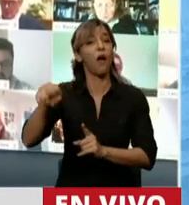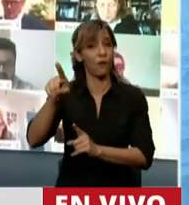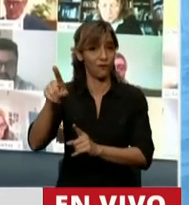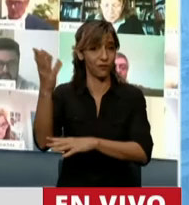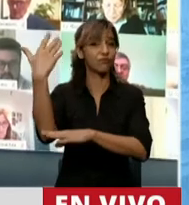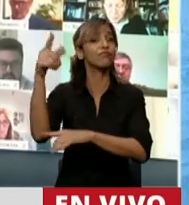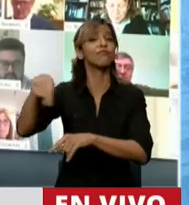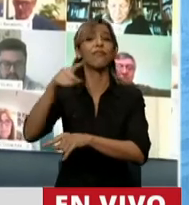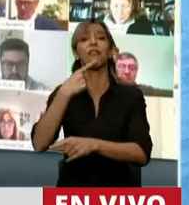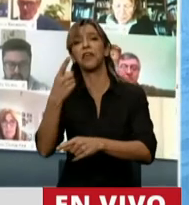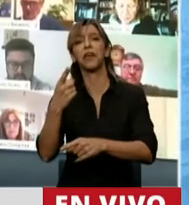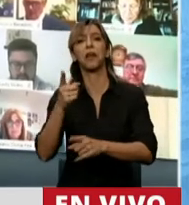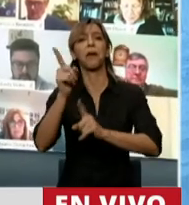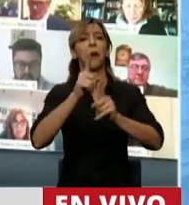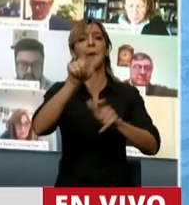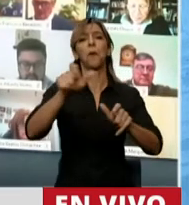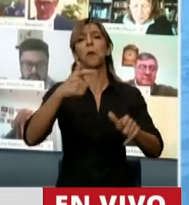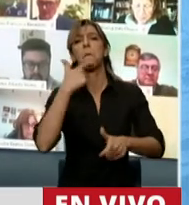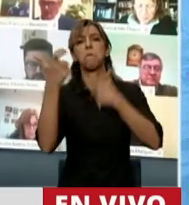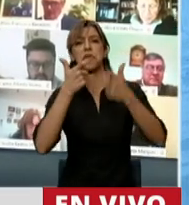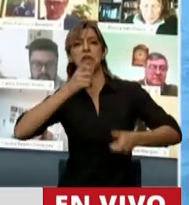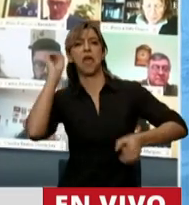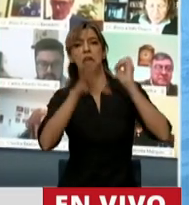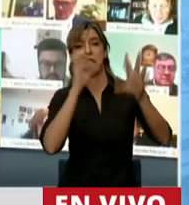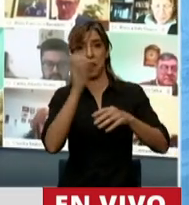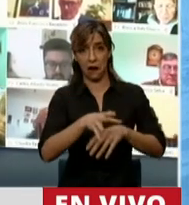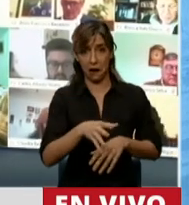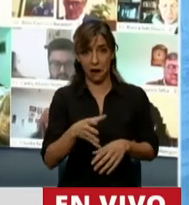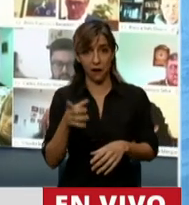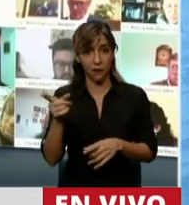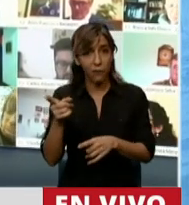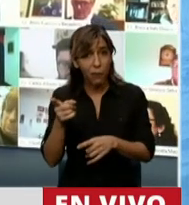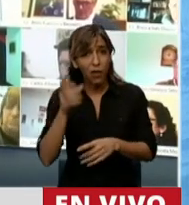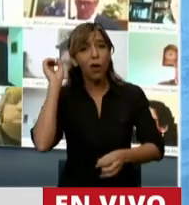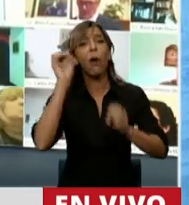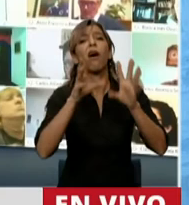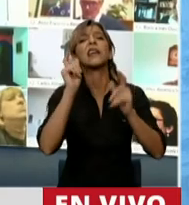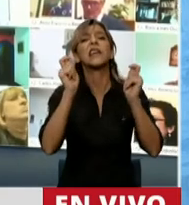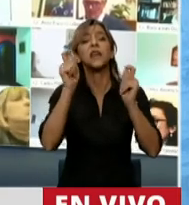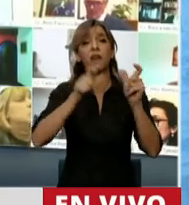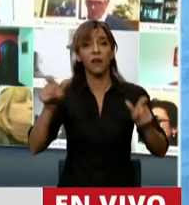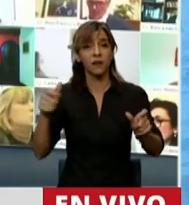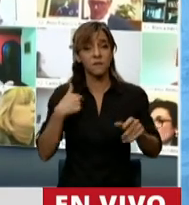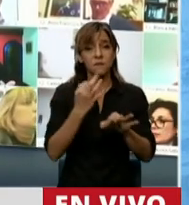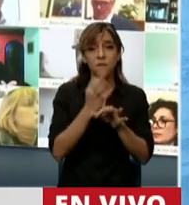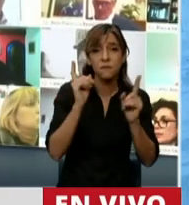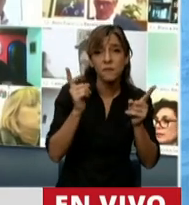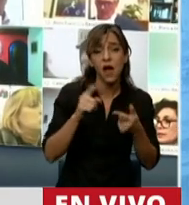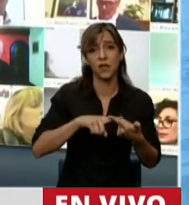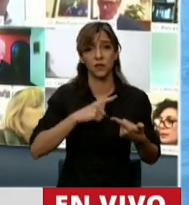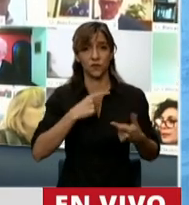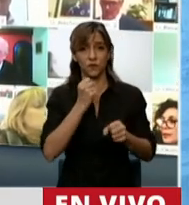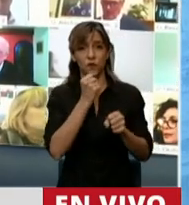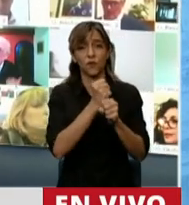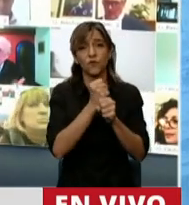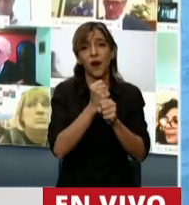Esos supuestos energúmenos eran jubilados, eran maestros, eran empleados públicos, eran obreros.